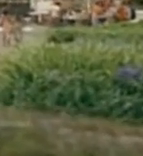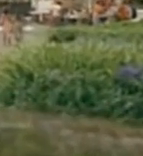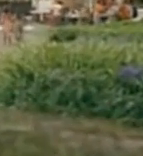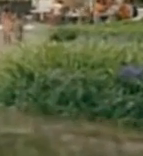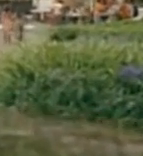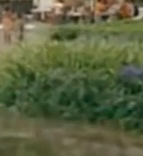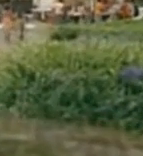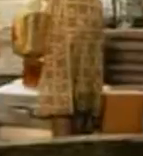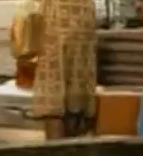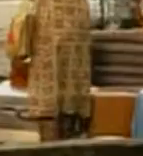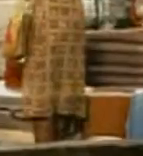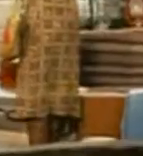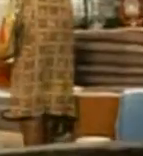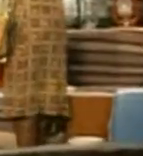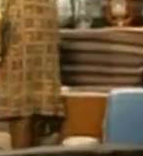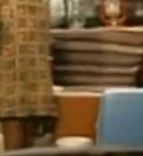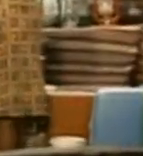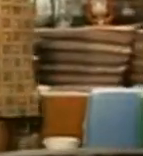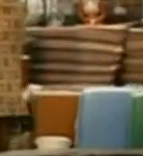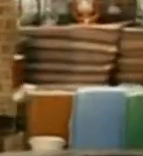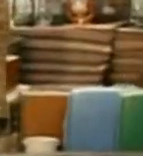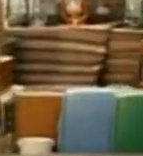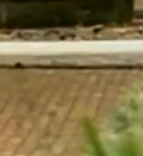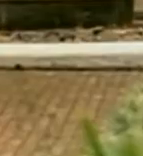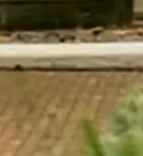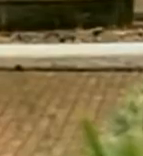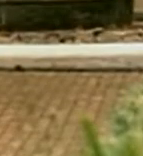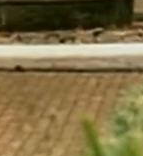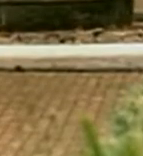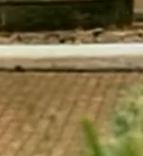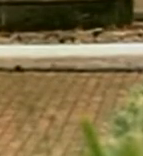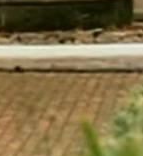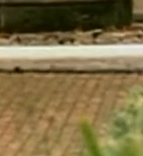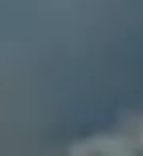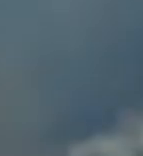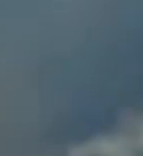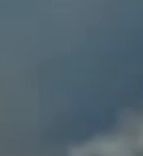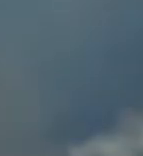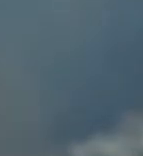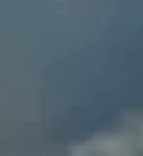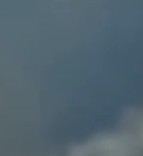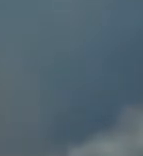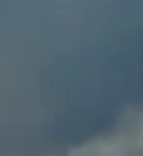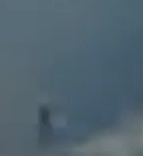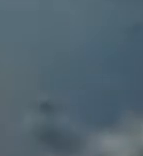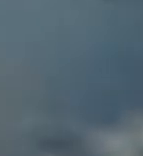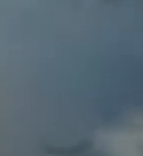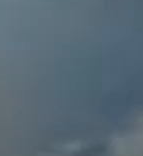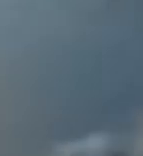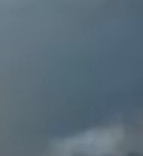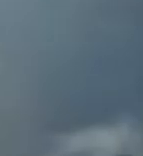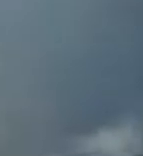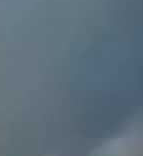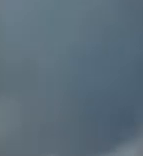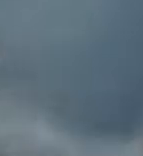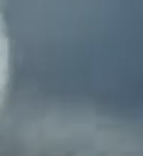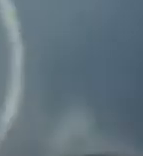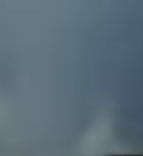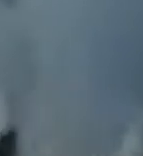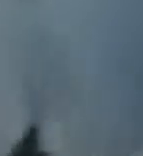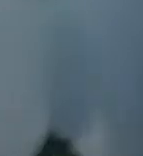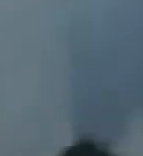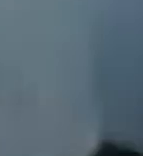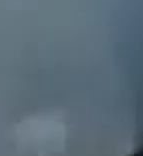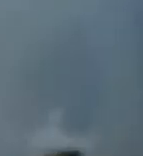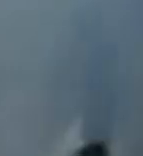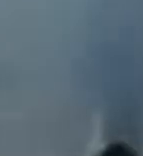no sabemos si hay una prueba de que una moneda en una fuente cumpla un sueño de lo que si estamos seguros